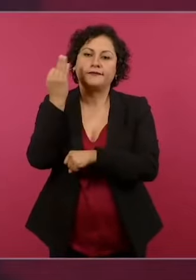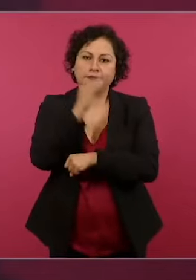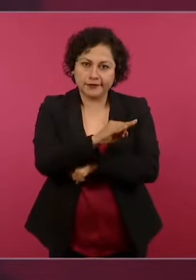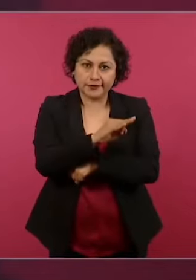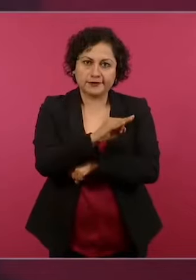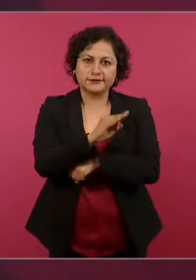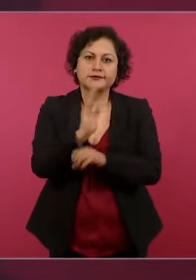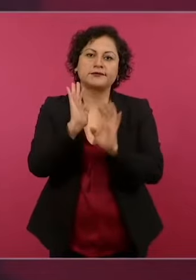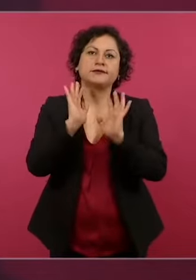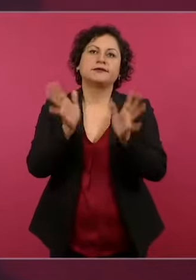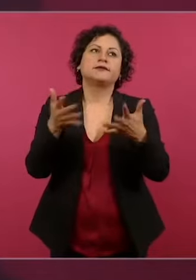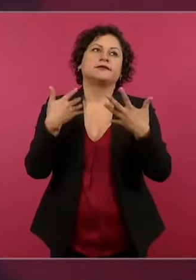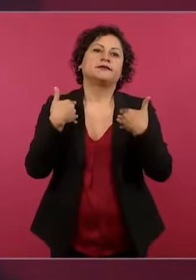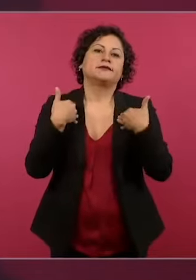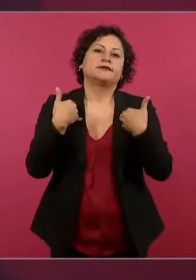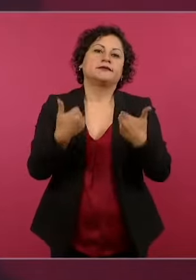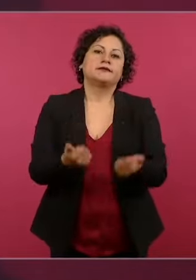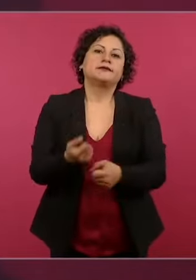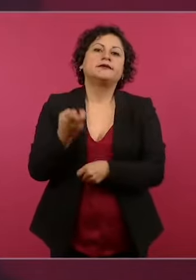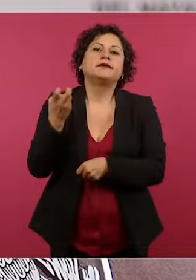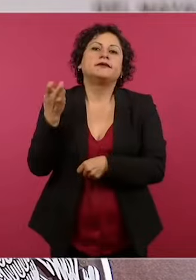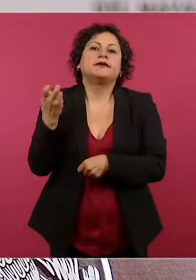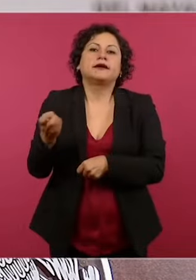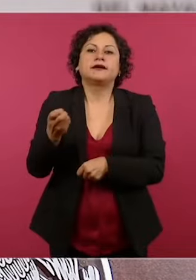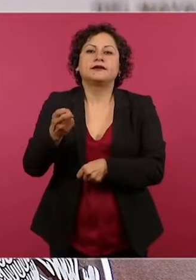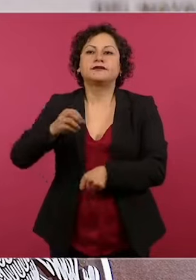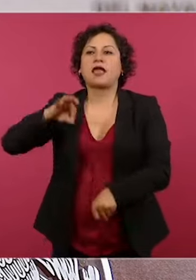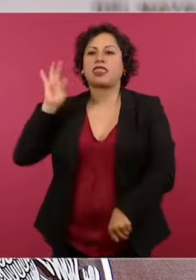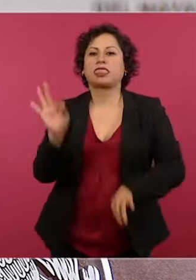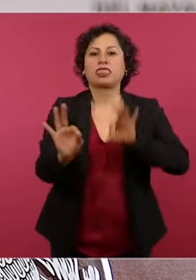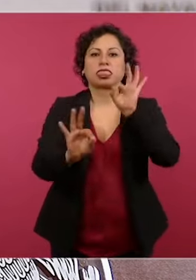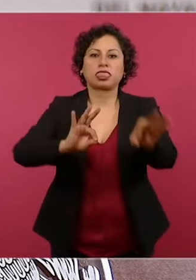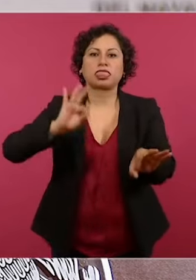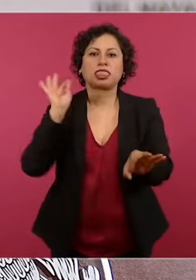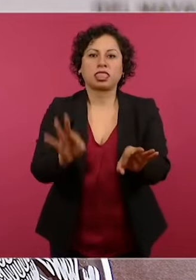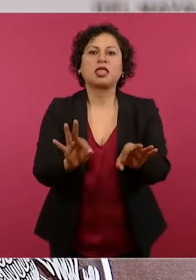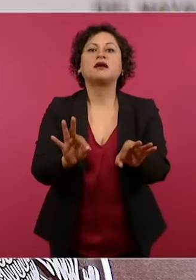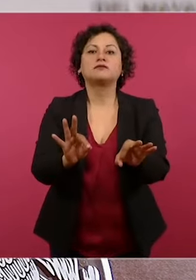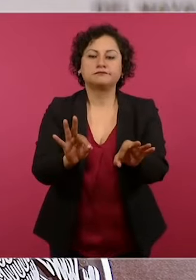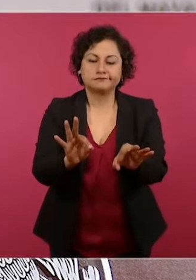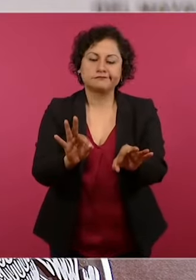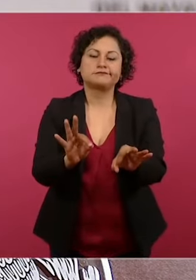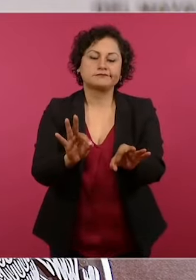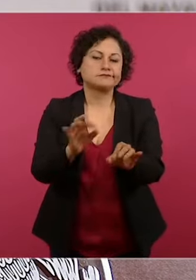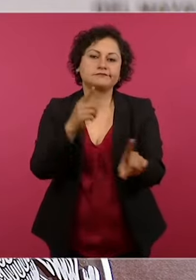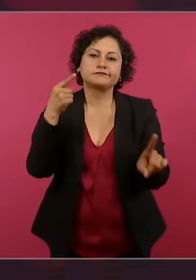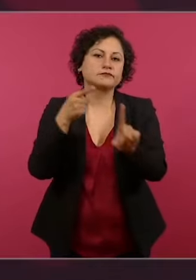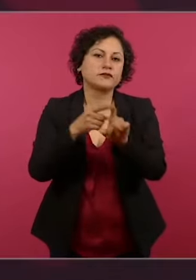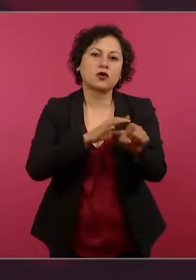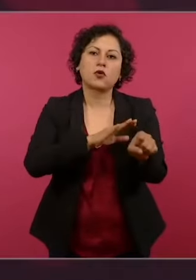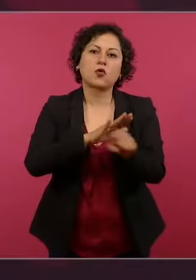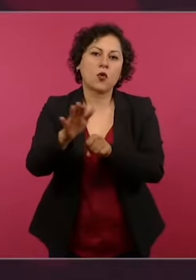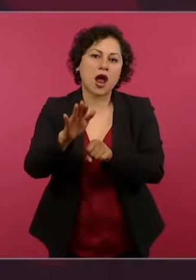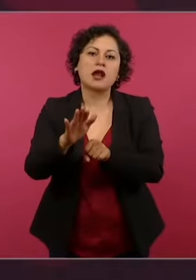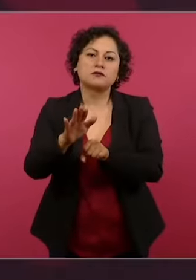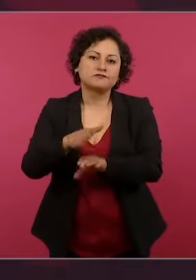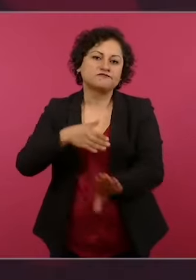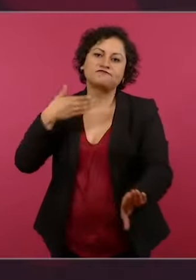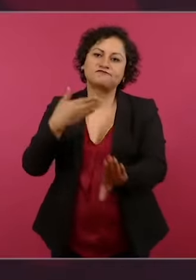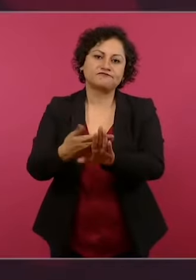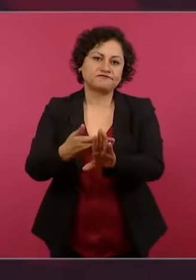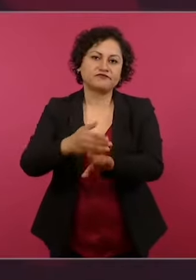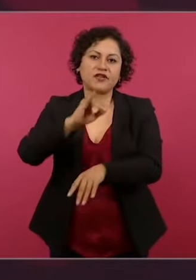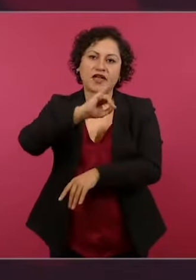la temporada electoral, se buscaba afectar al gobierno de la ciudad, dejar en mal al gobierno de la ciudad,